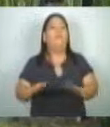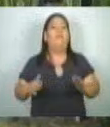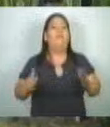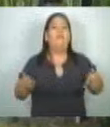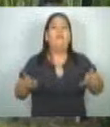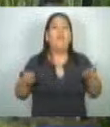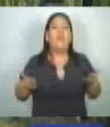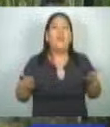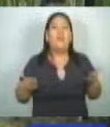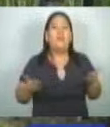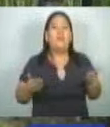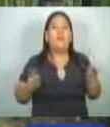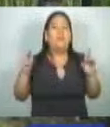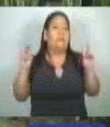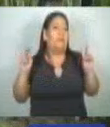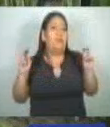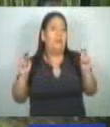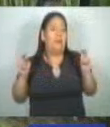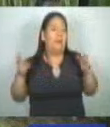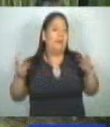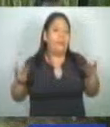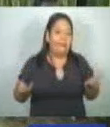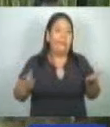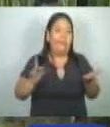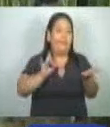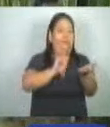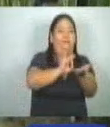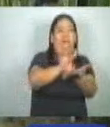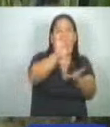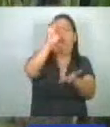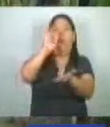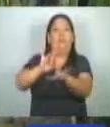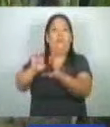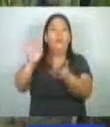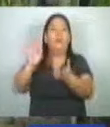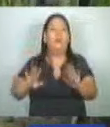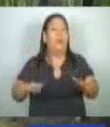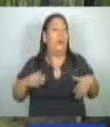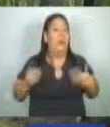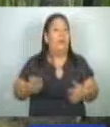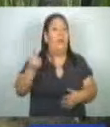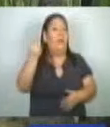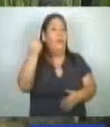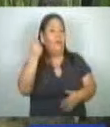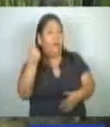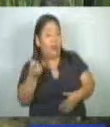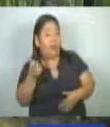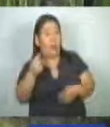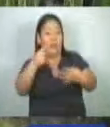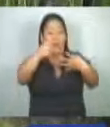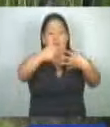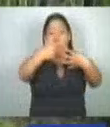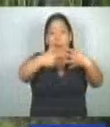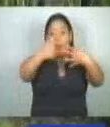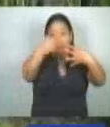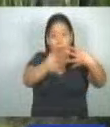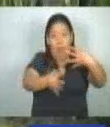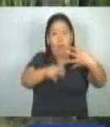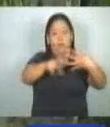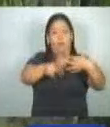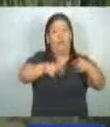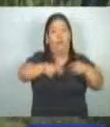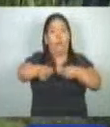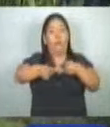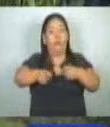bastantes situaciones de despidos. No se está tomando en cuenta lo que es la ley de la carrera administrativa,